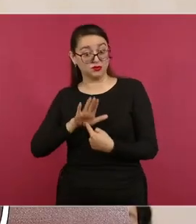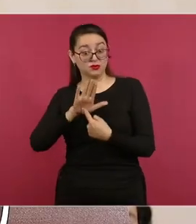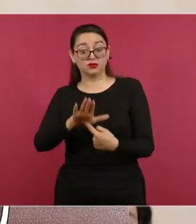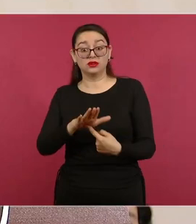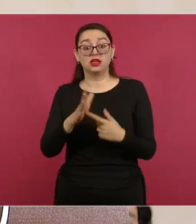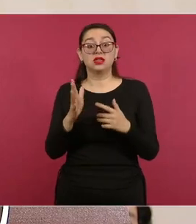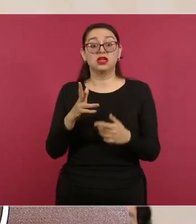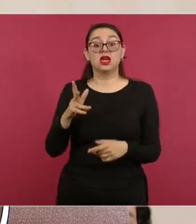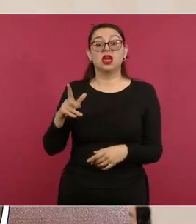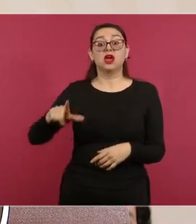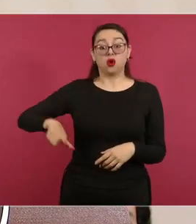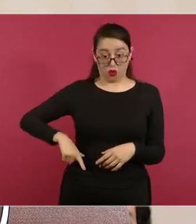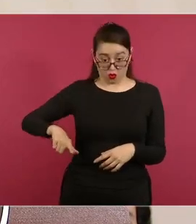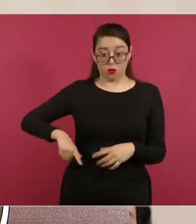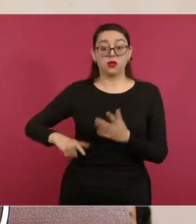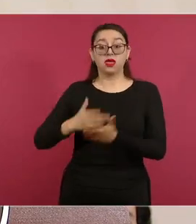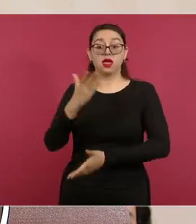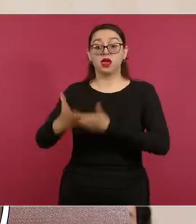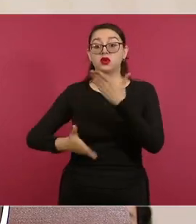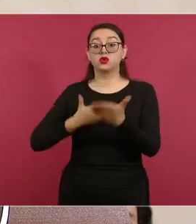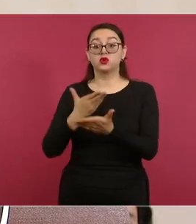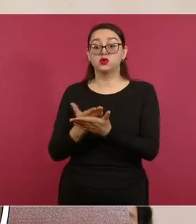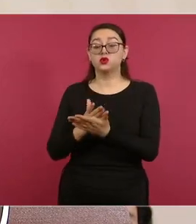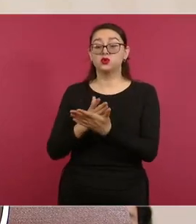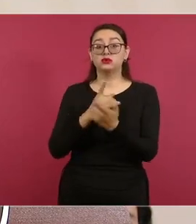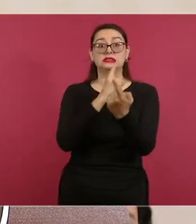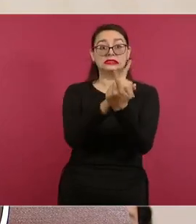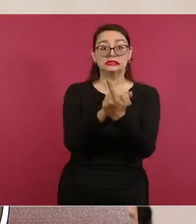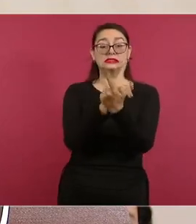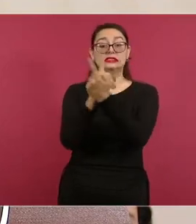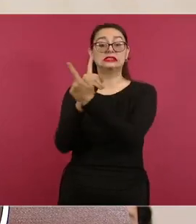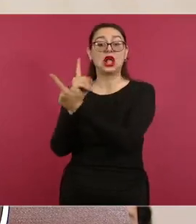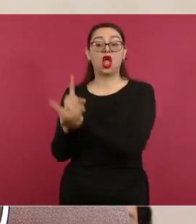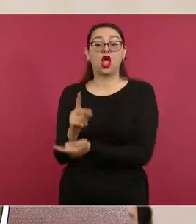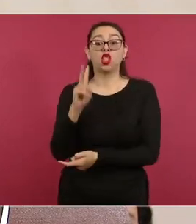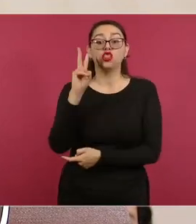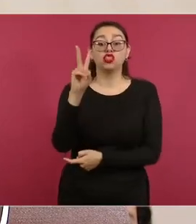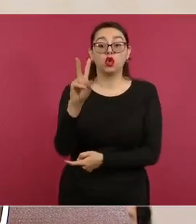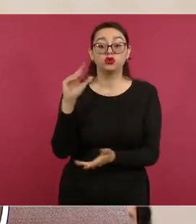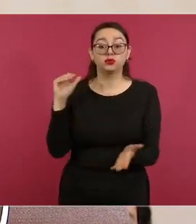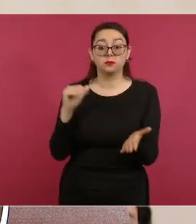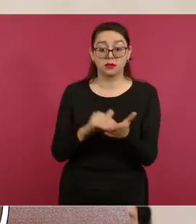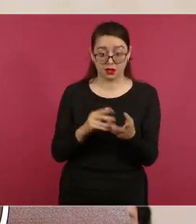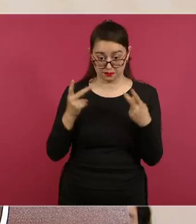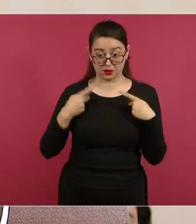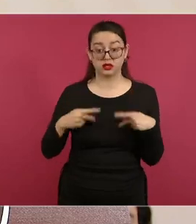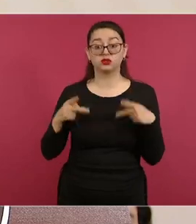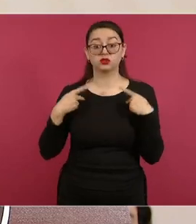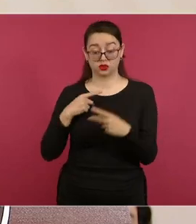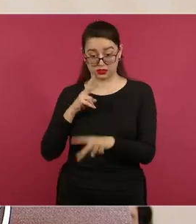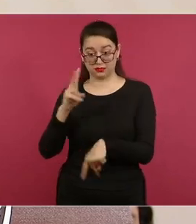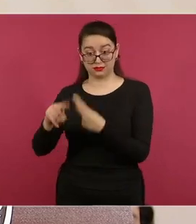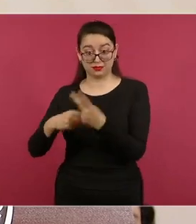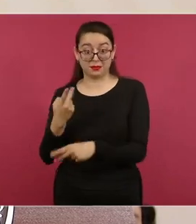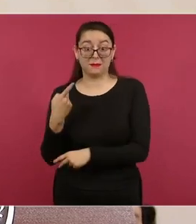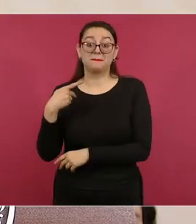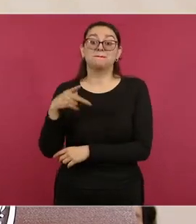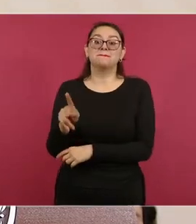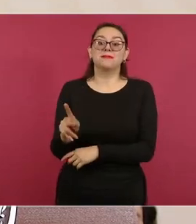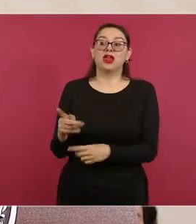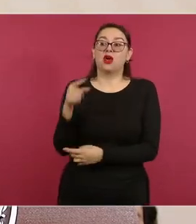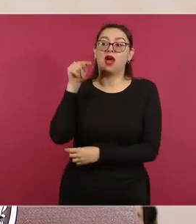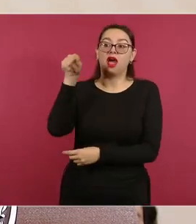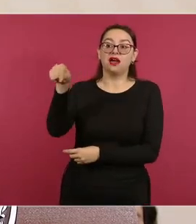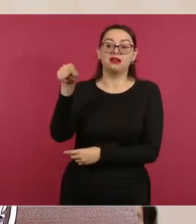promotores visitando las casas. Claro, estamos hablando de cerca de 700